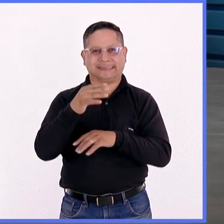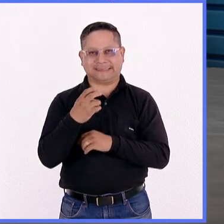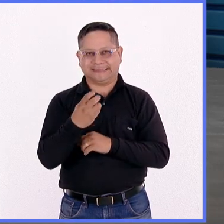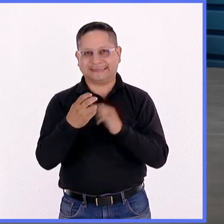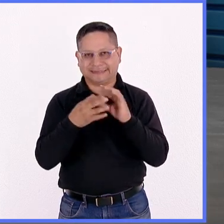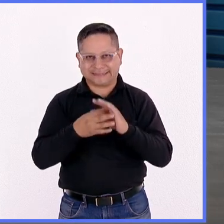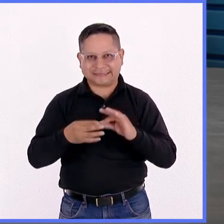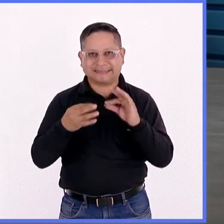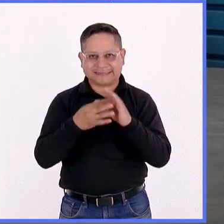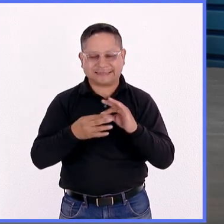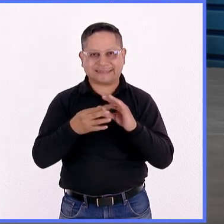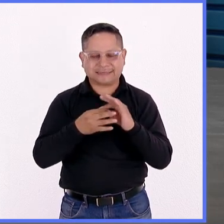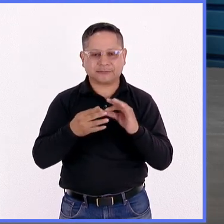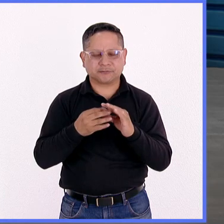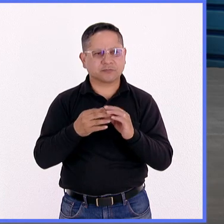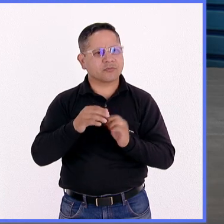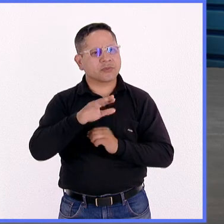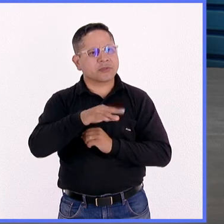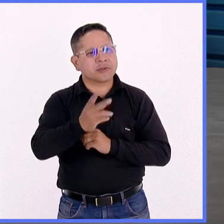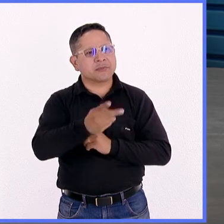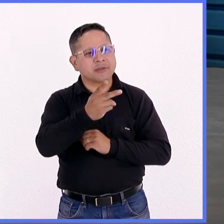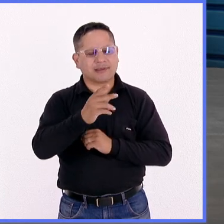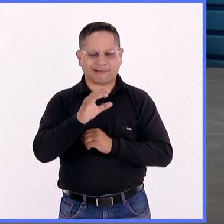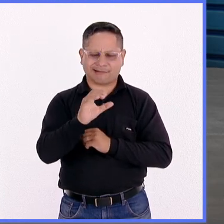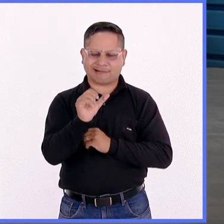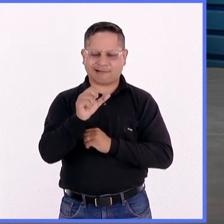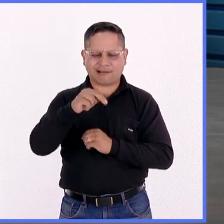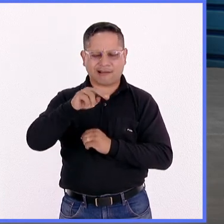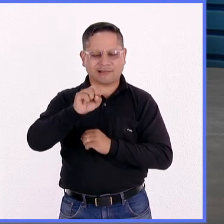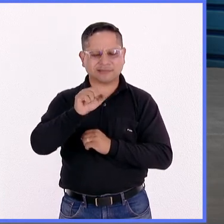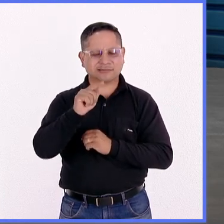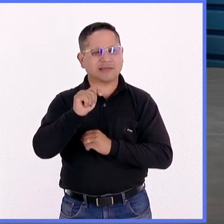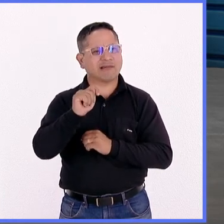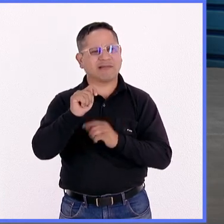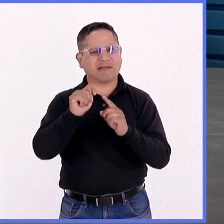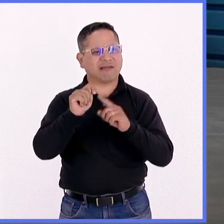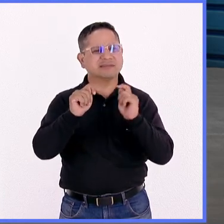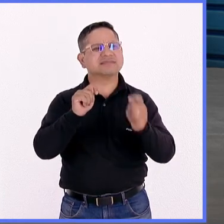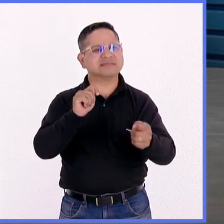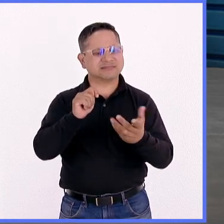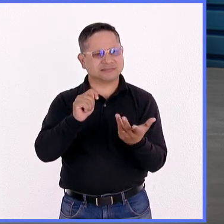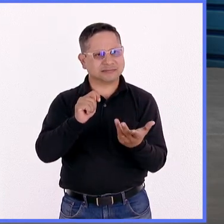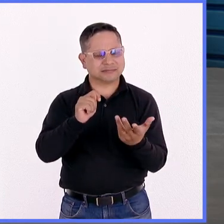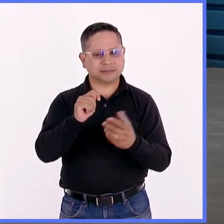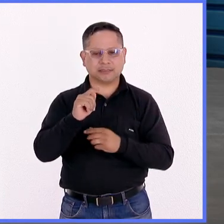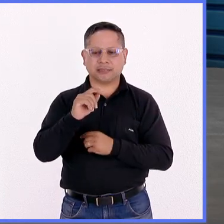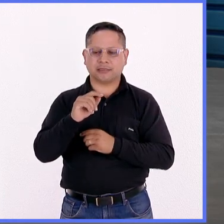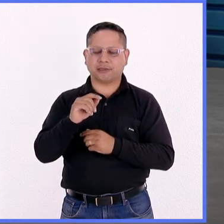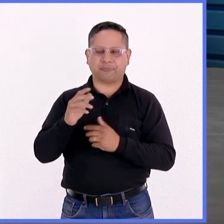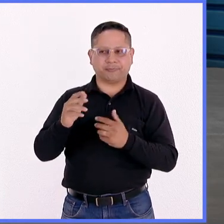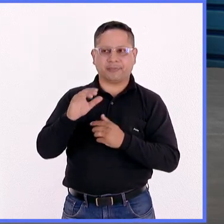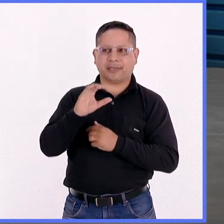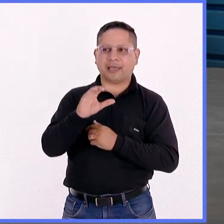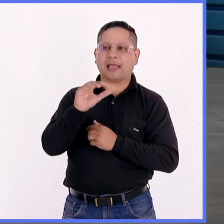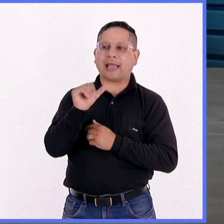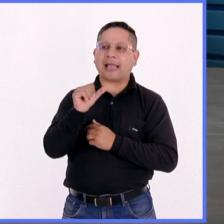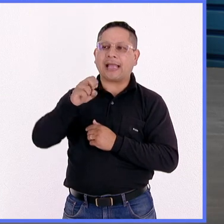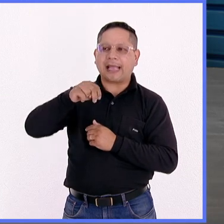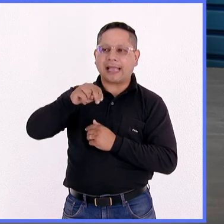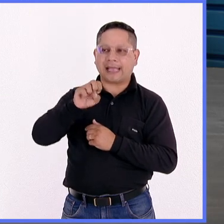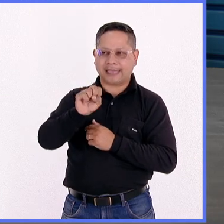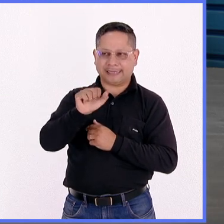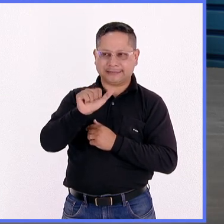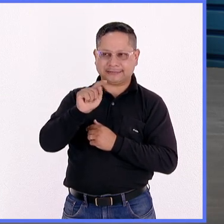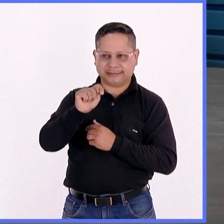cuéntanos entonces a qué se refiere el término también de CANSAT. ¿Cuál es la relación? Sí, bueno, CANSAT es una denominación